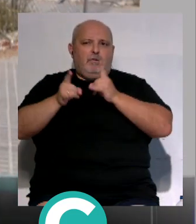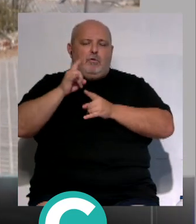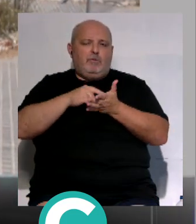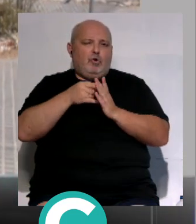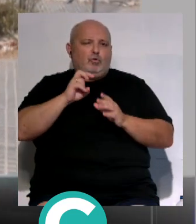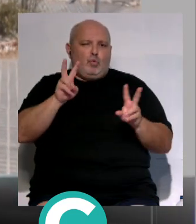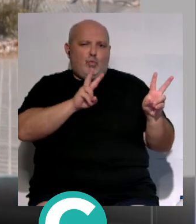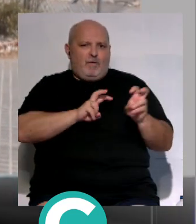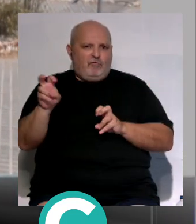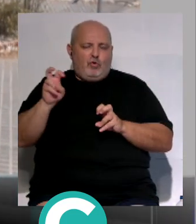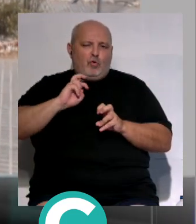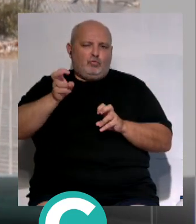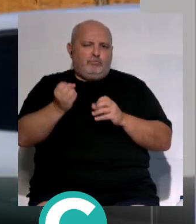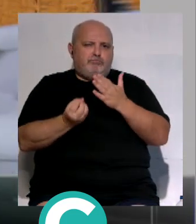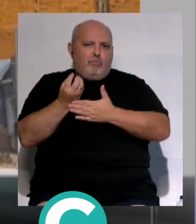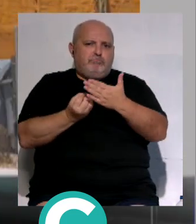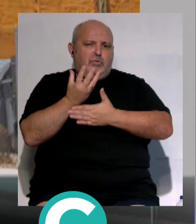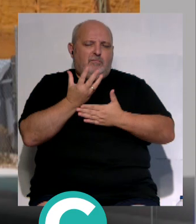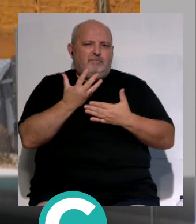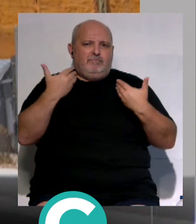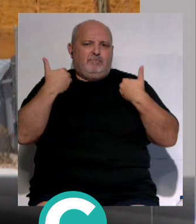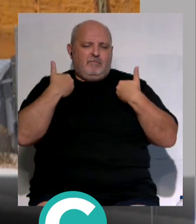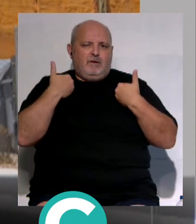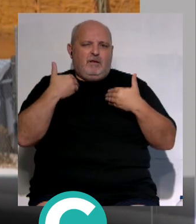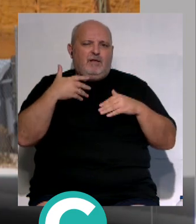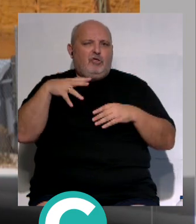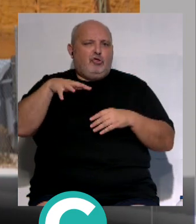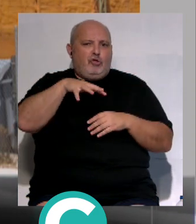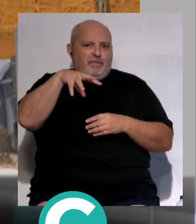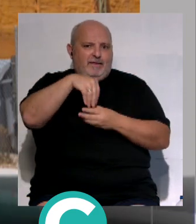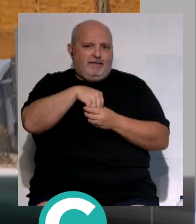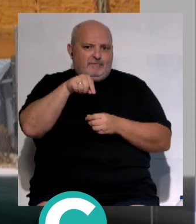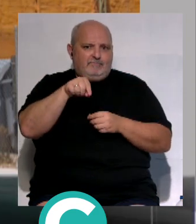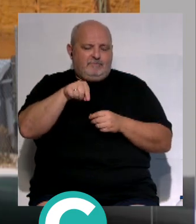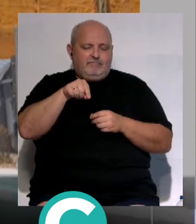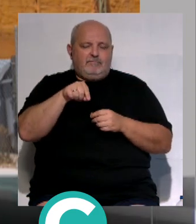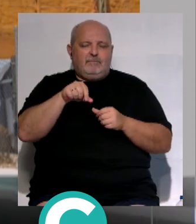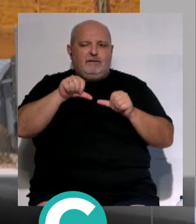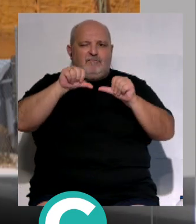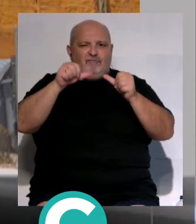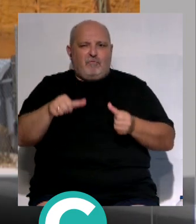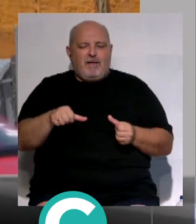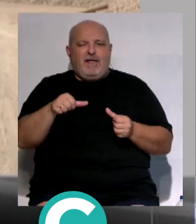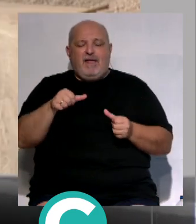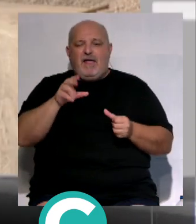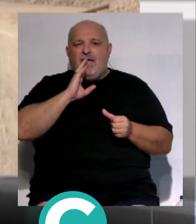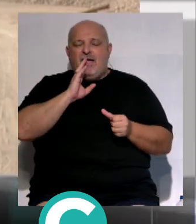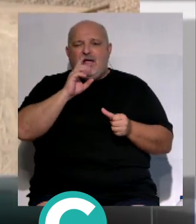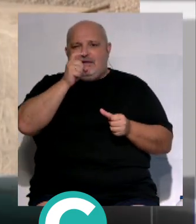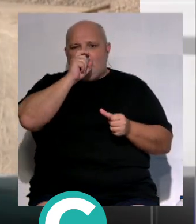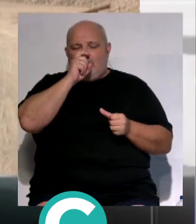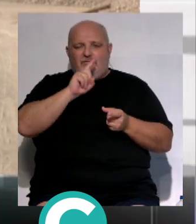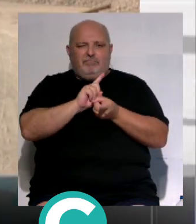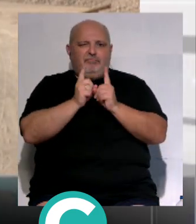proyectos empresariales, de nuevos proyectos, en este caso, del consorcio que se puedan ubicar y sin duda cambiando la fisionomía de la entrada a la ciudad de